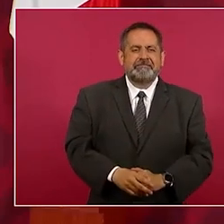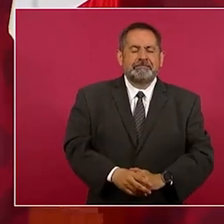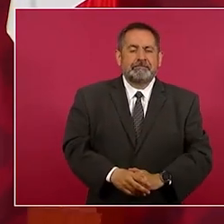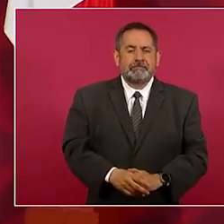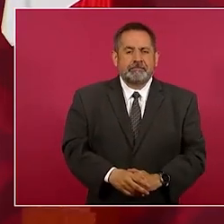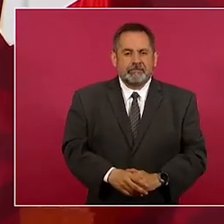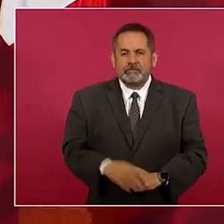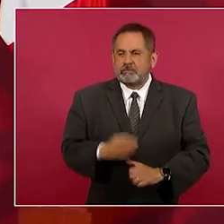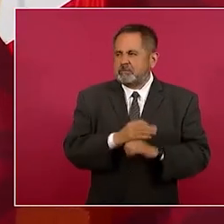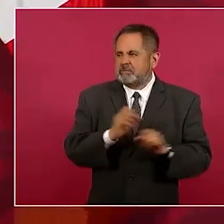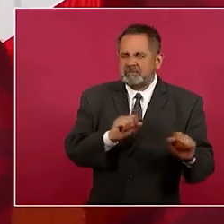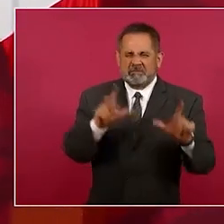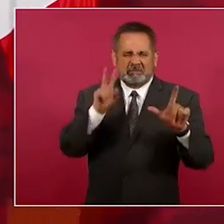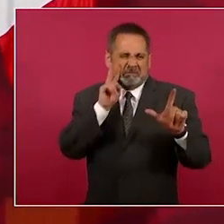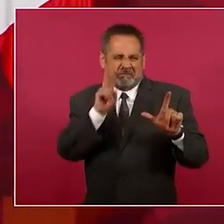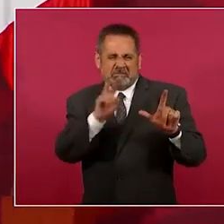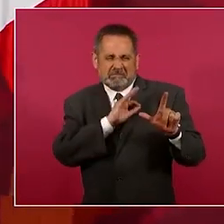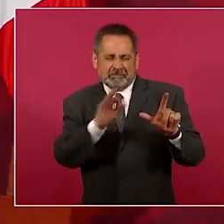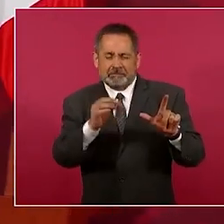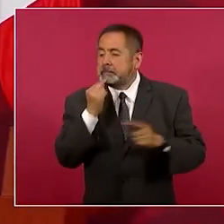lo podemos decir y además